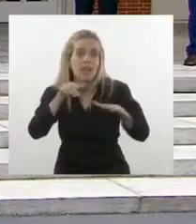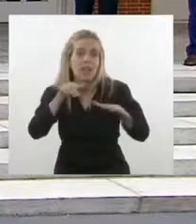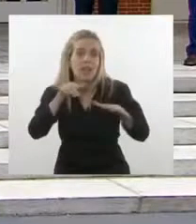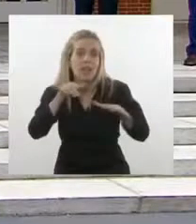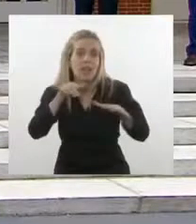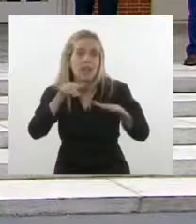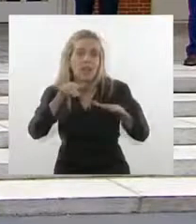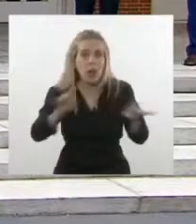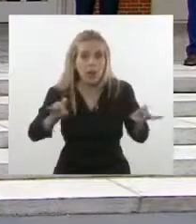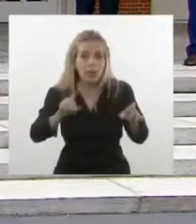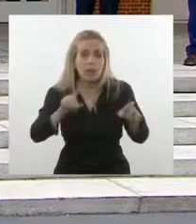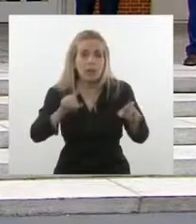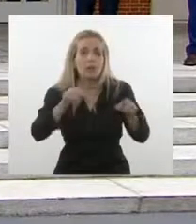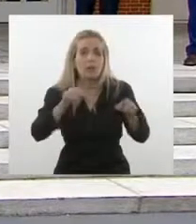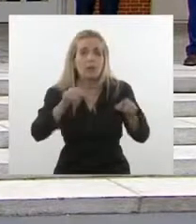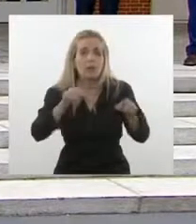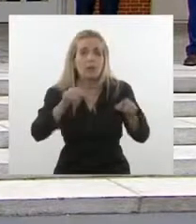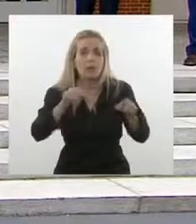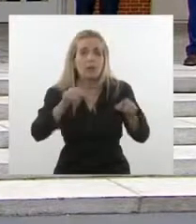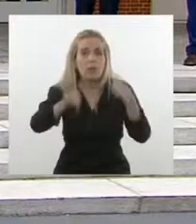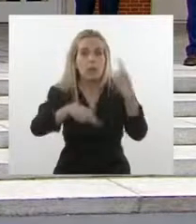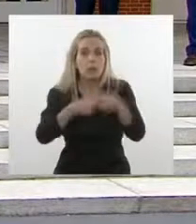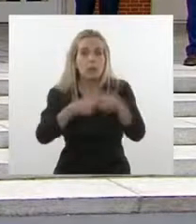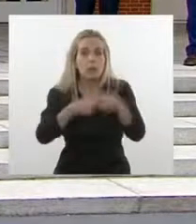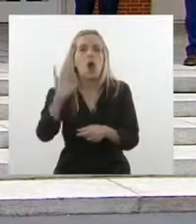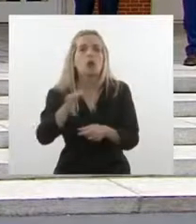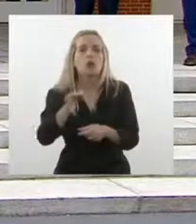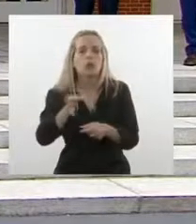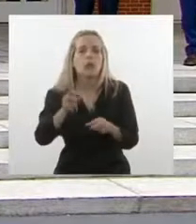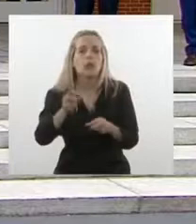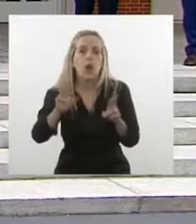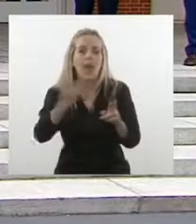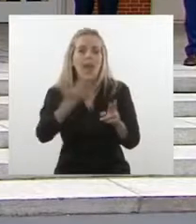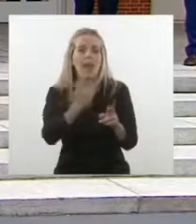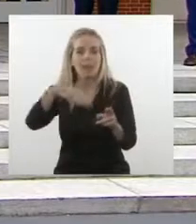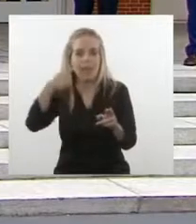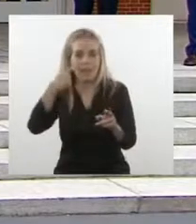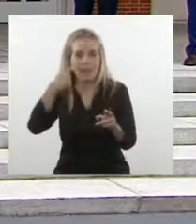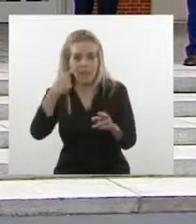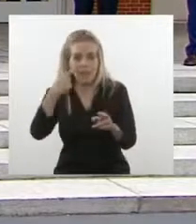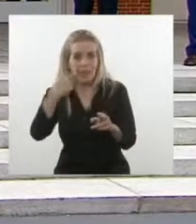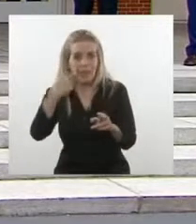octubre el Fondo Monetario lo trate y de una vez por todas lo elimine.